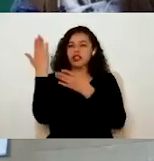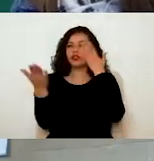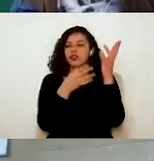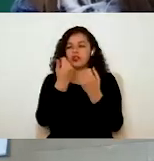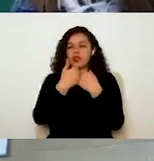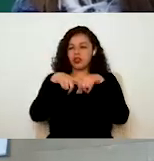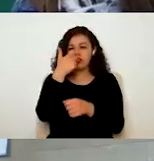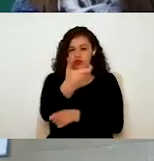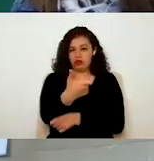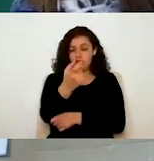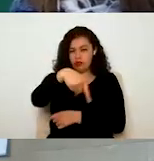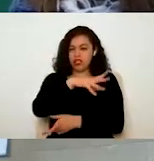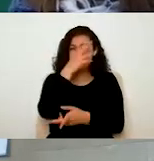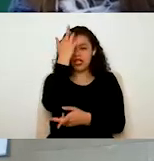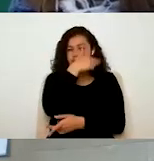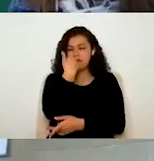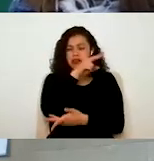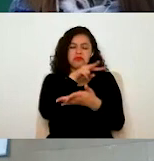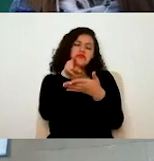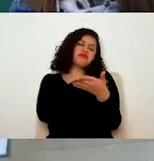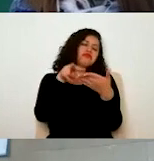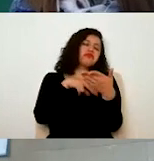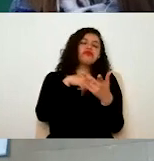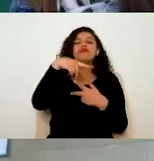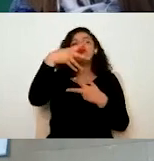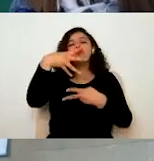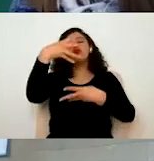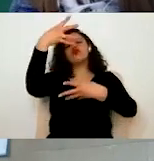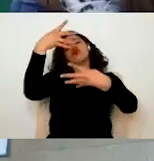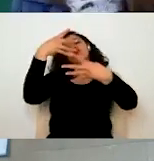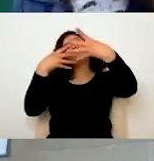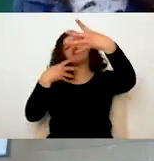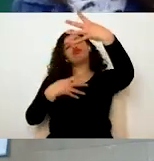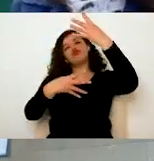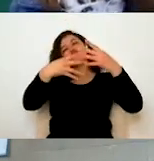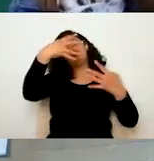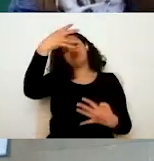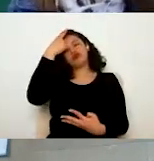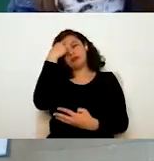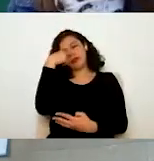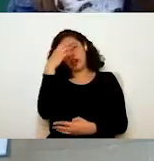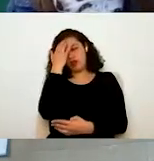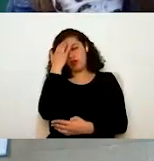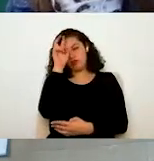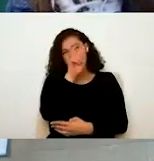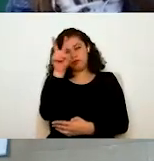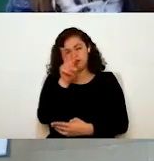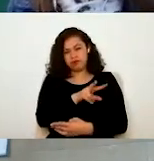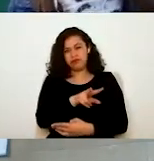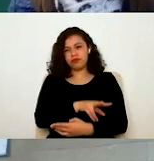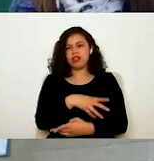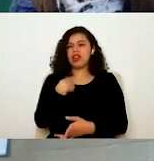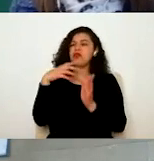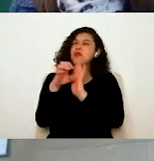navegar en estas páginas para que las conozcan. Y de aquí, por ejemplo, si ustedes me dicen, oye, yo quiero saber